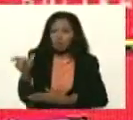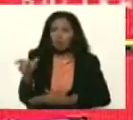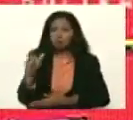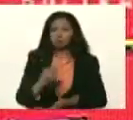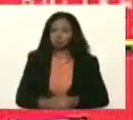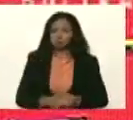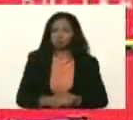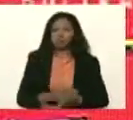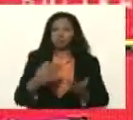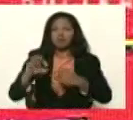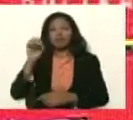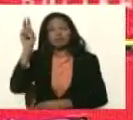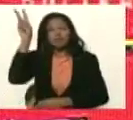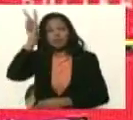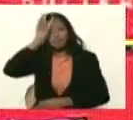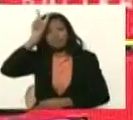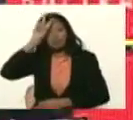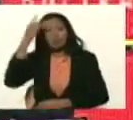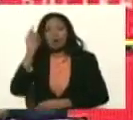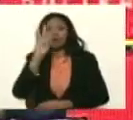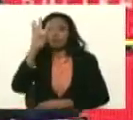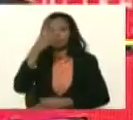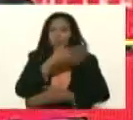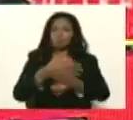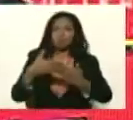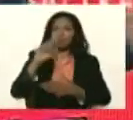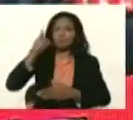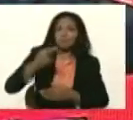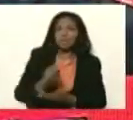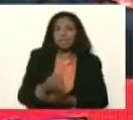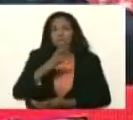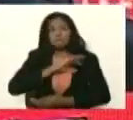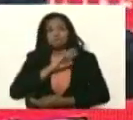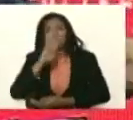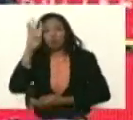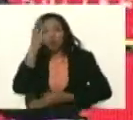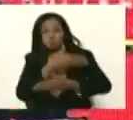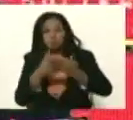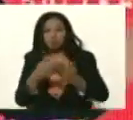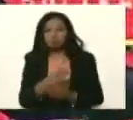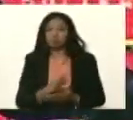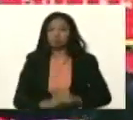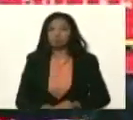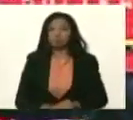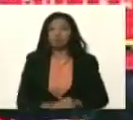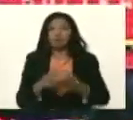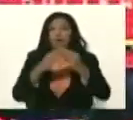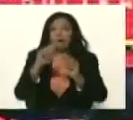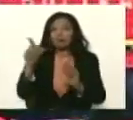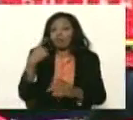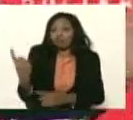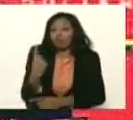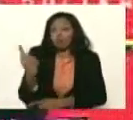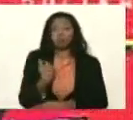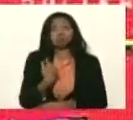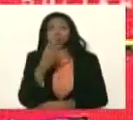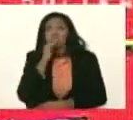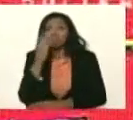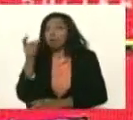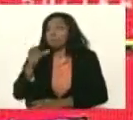y sale el de Perú en Perú también hay cuatro y el de Chile aquí hay cuatro también o sea que aquí nos quedamos solos